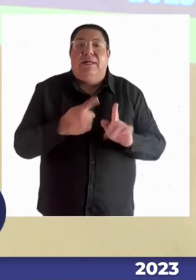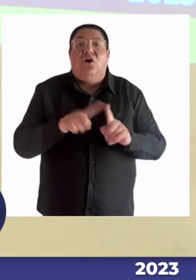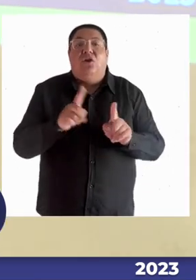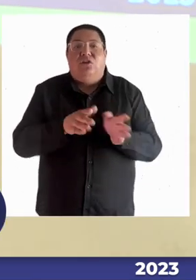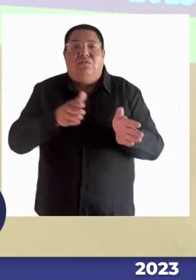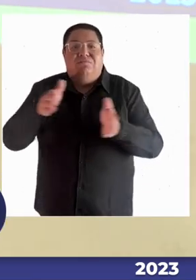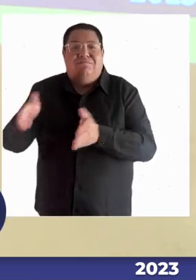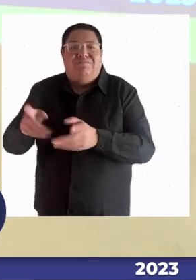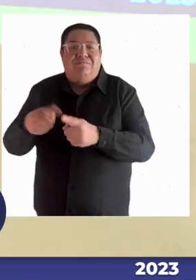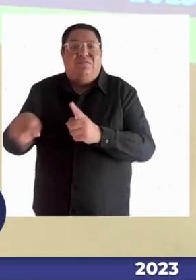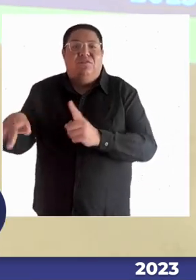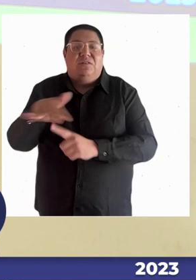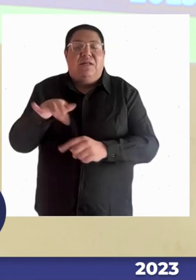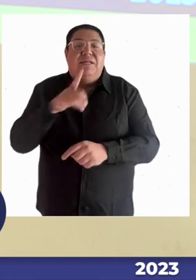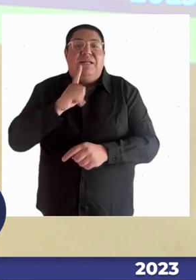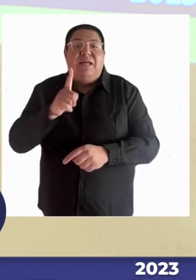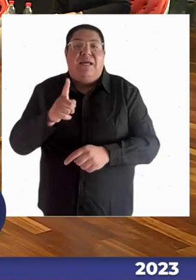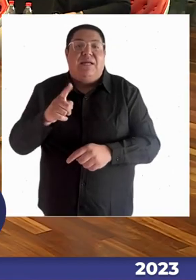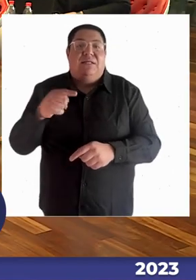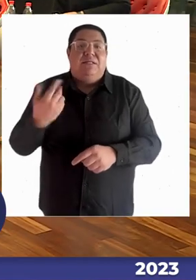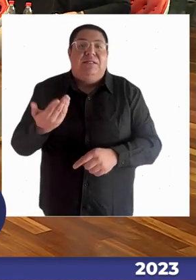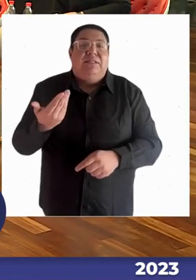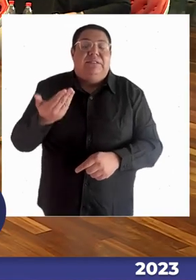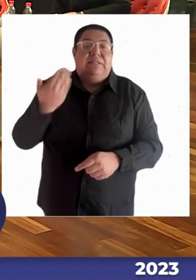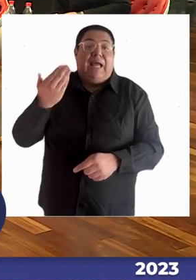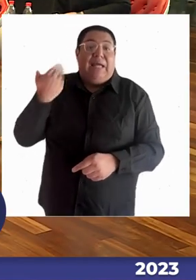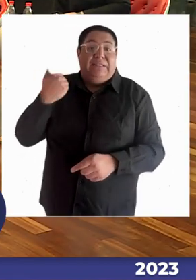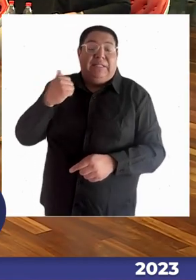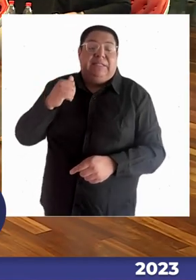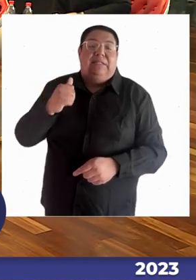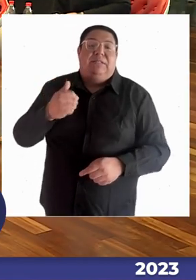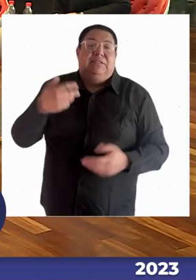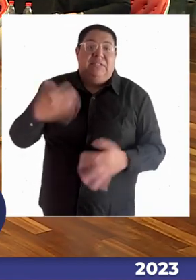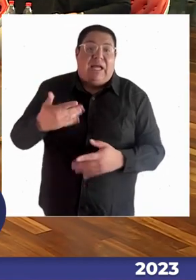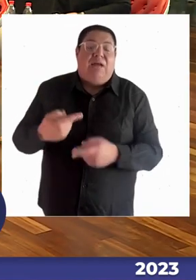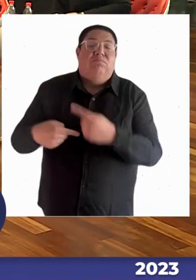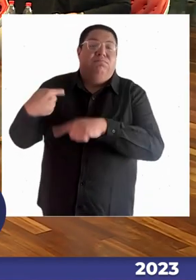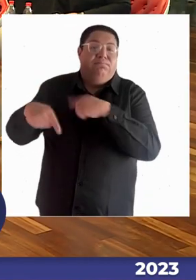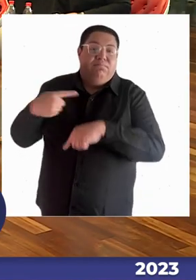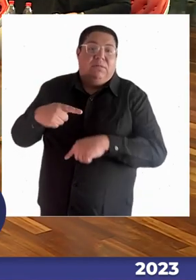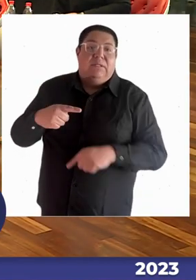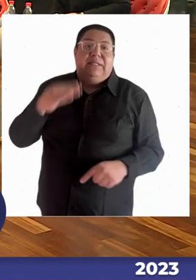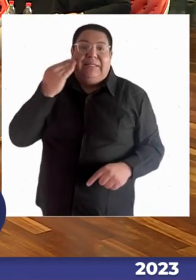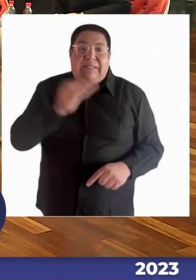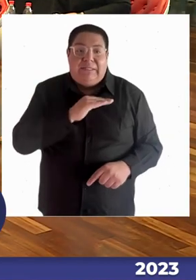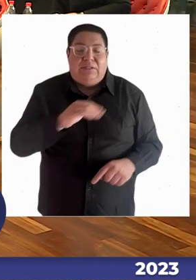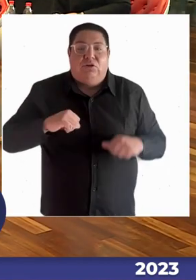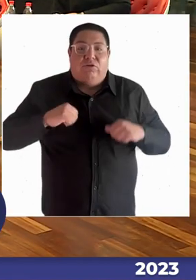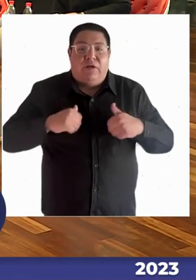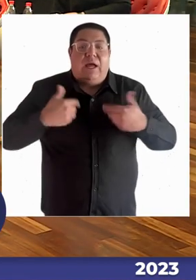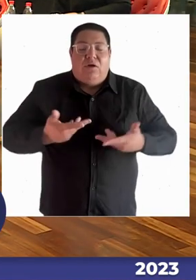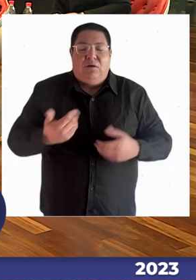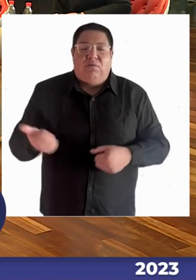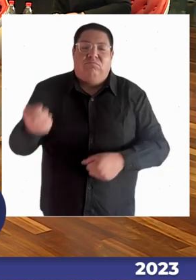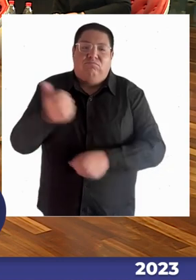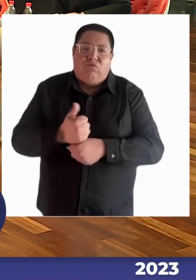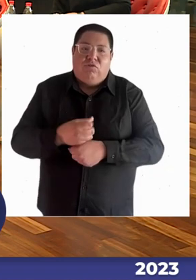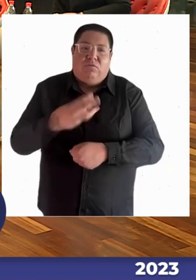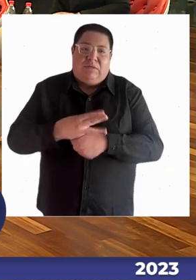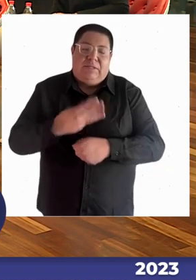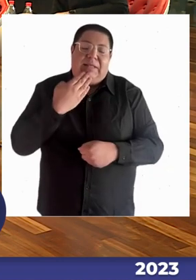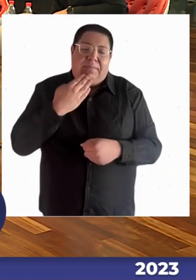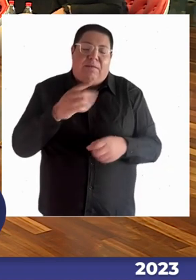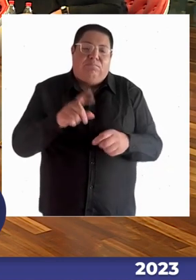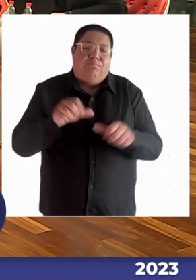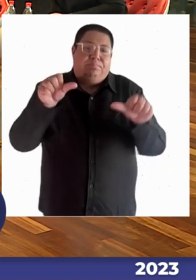sociedad. Quienes fueron ayer niños, niñas y adolescentes, y que hoy día son adultos mayores y que están también en una condición dramática. Así que